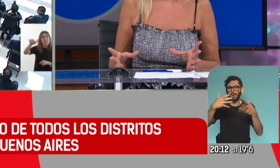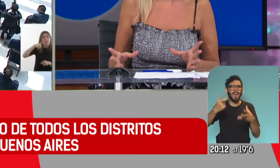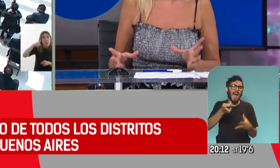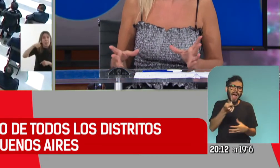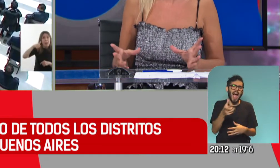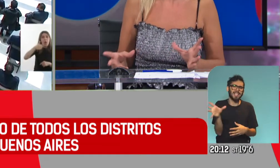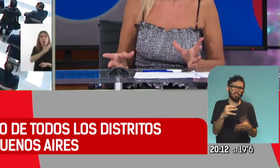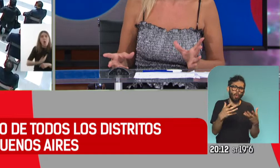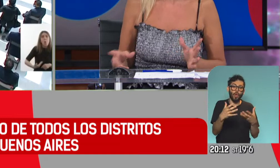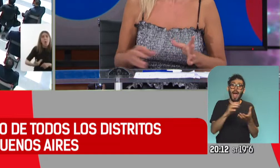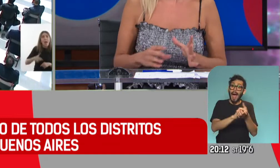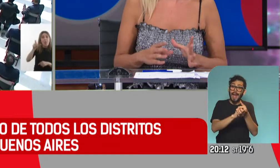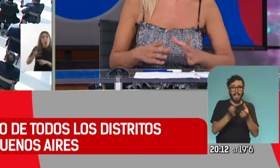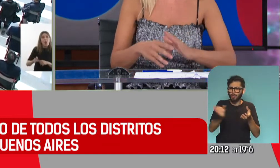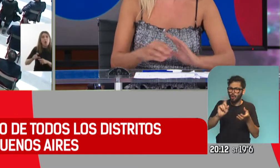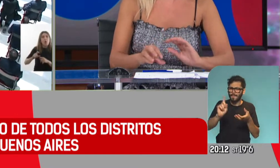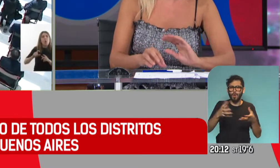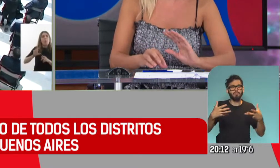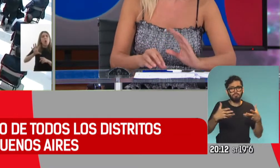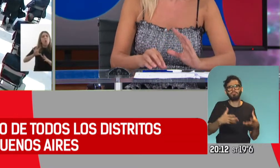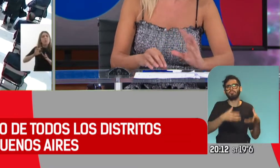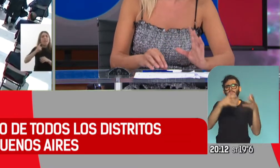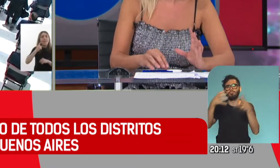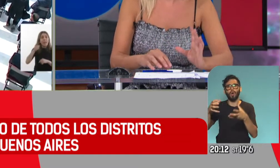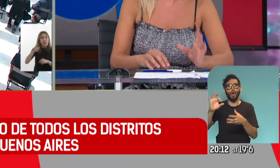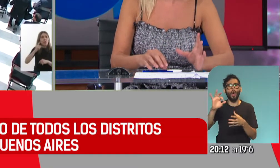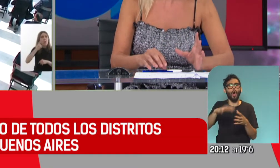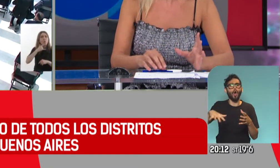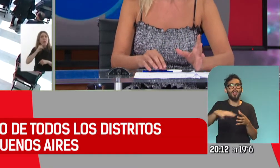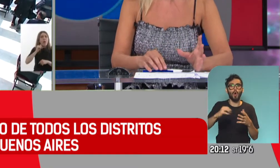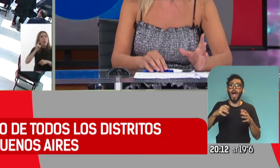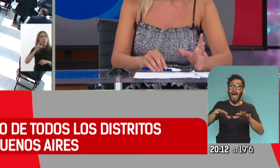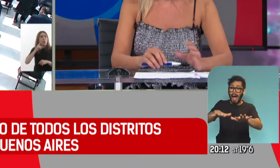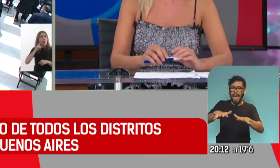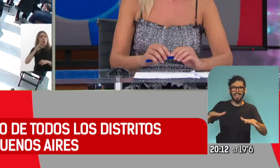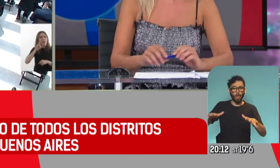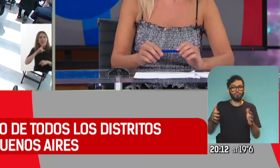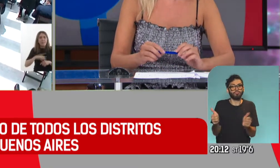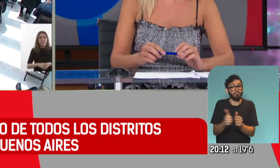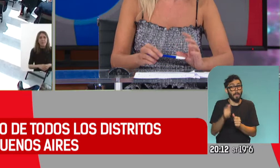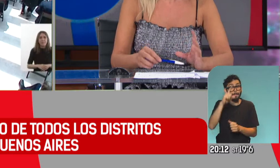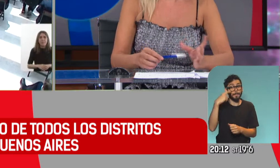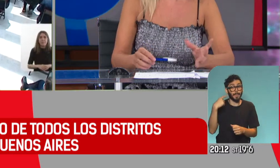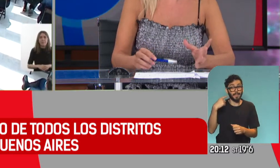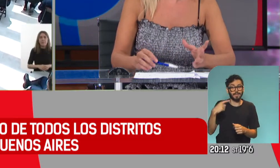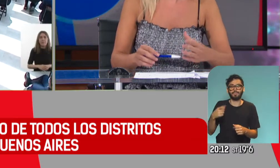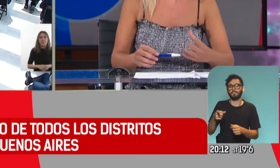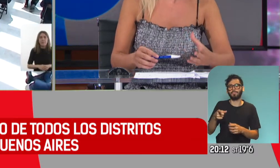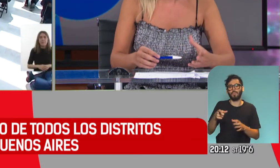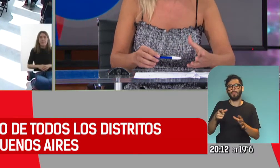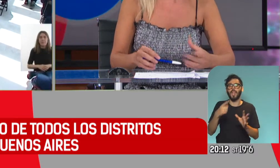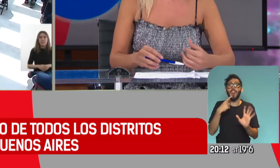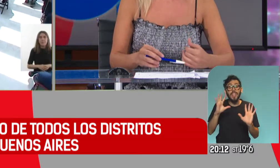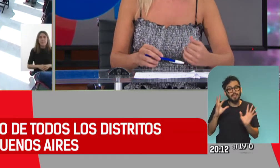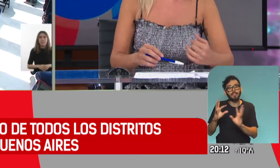los gobernadores, los radicales no fueron. La mayoría de los gobernadores van a Olivos a comer un asado con el presidente y cuentan que en